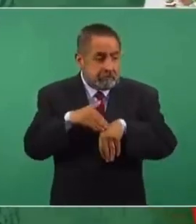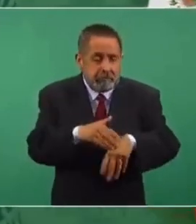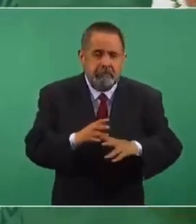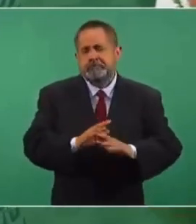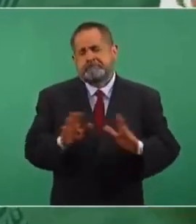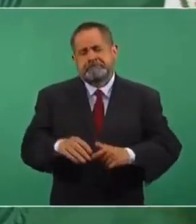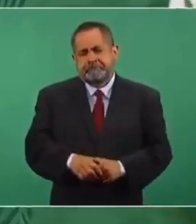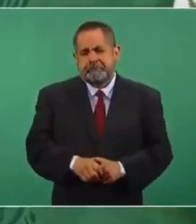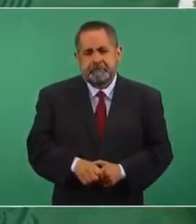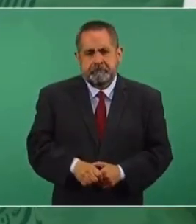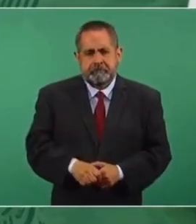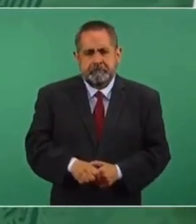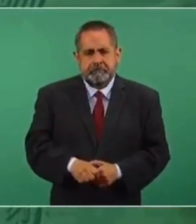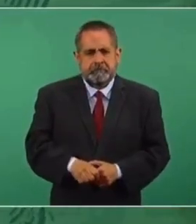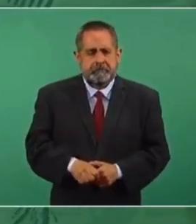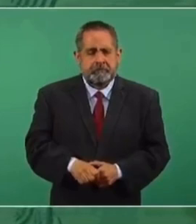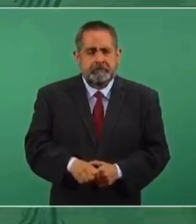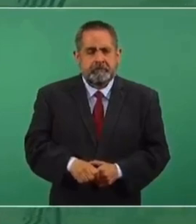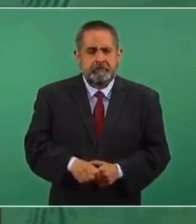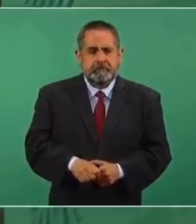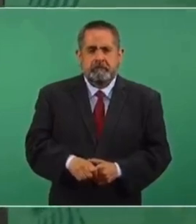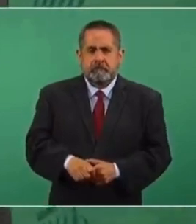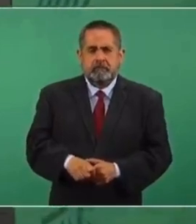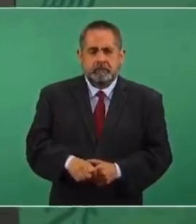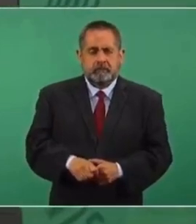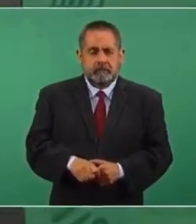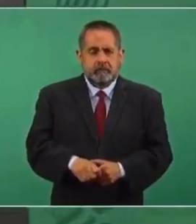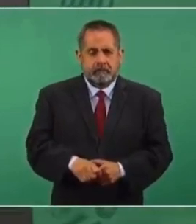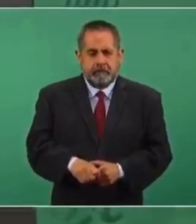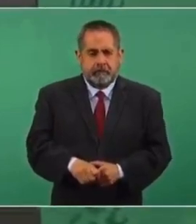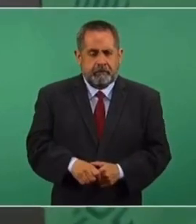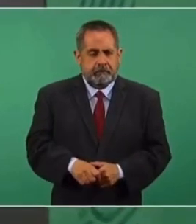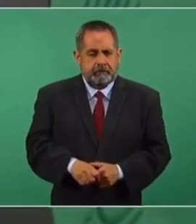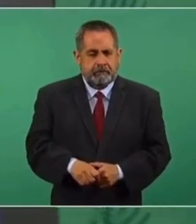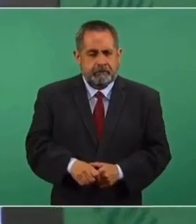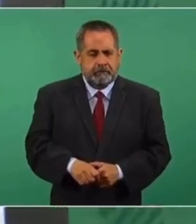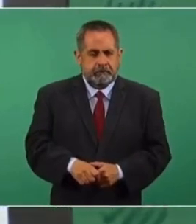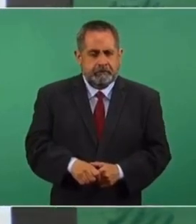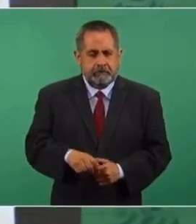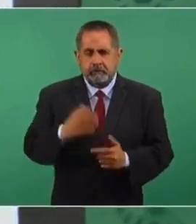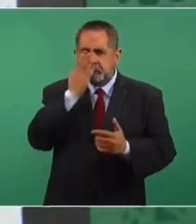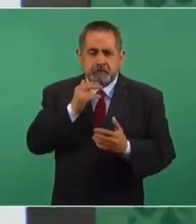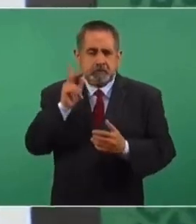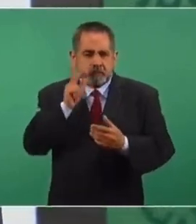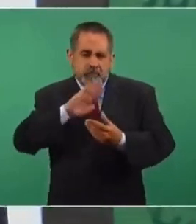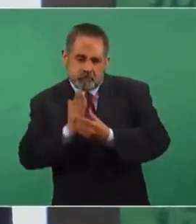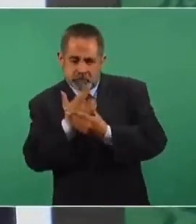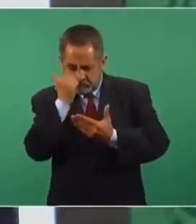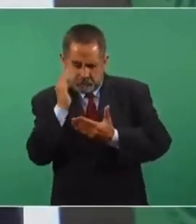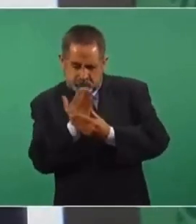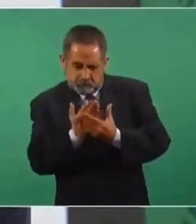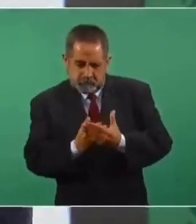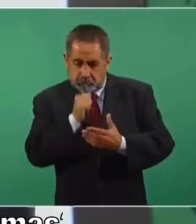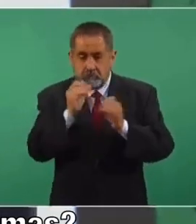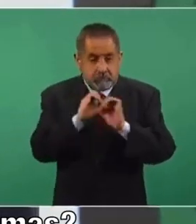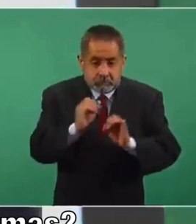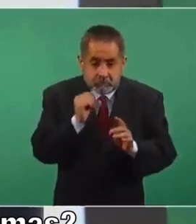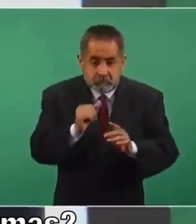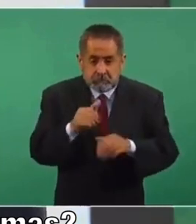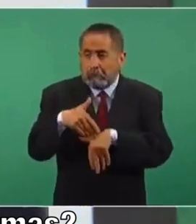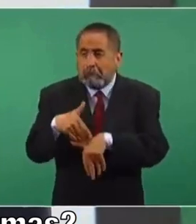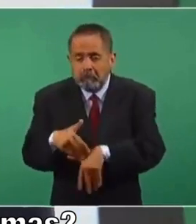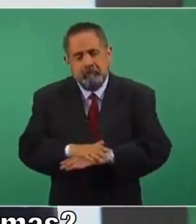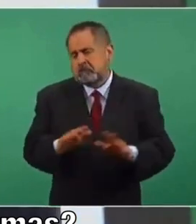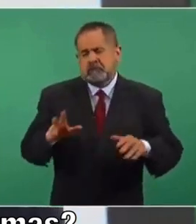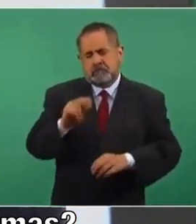sin argumentos, ¿no? ¿Presente,